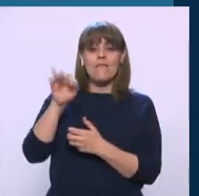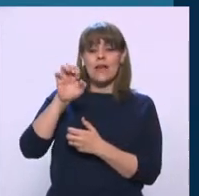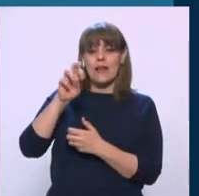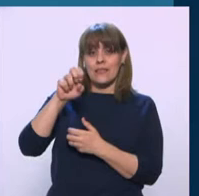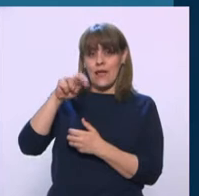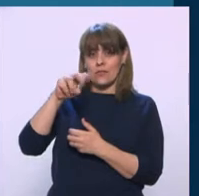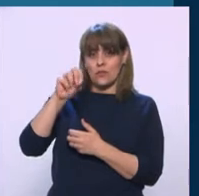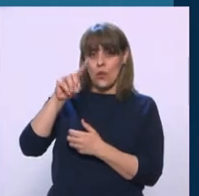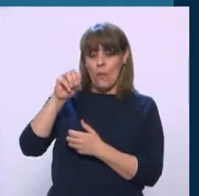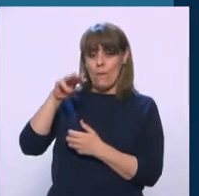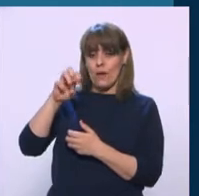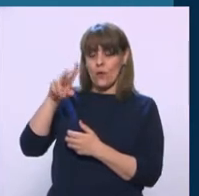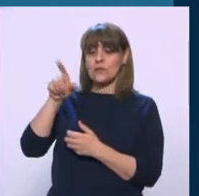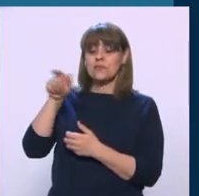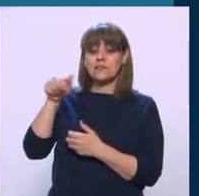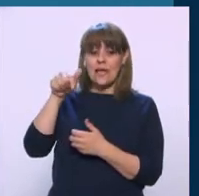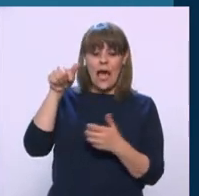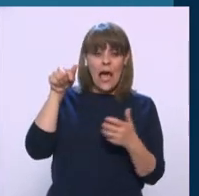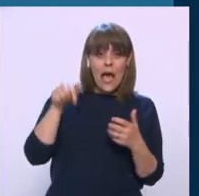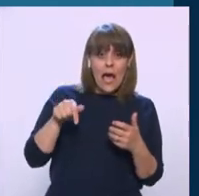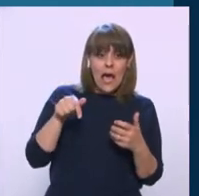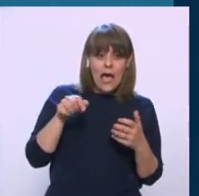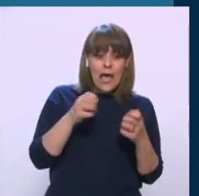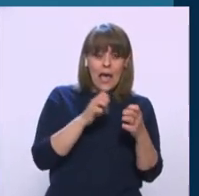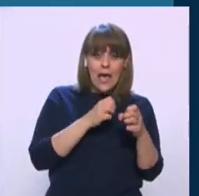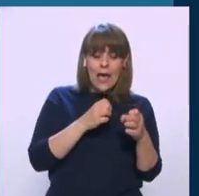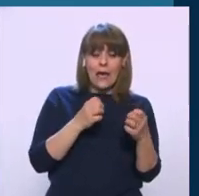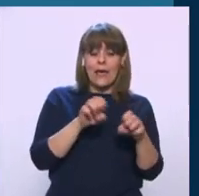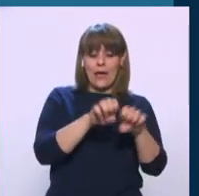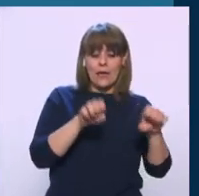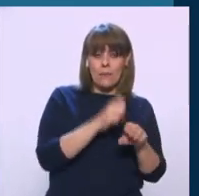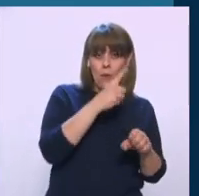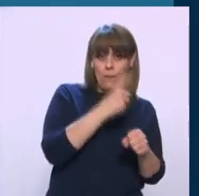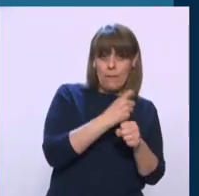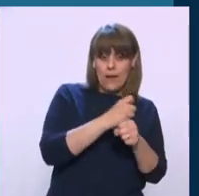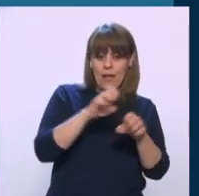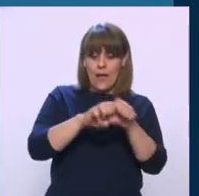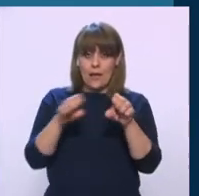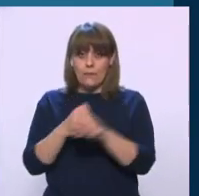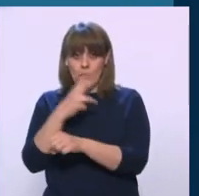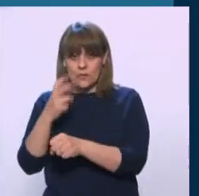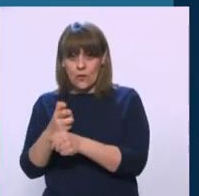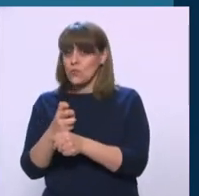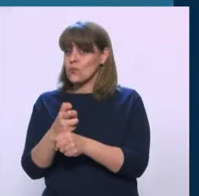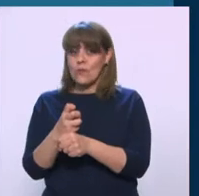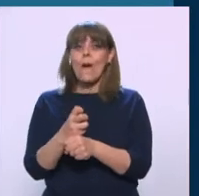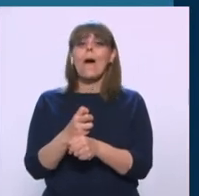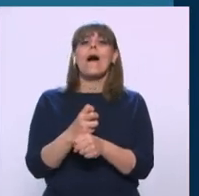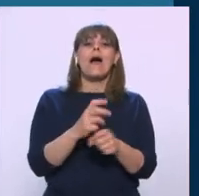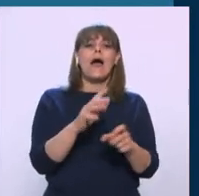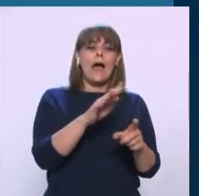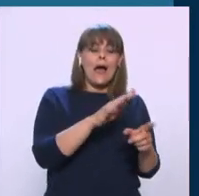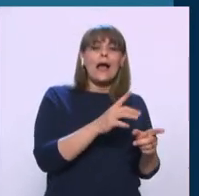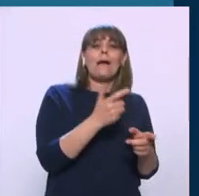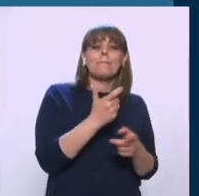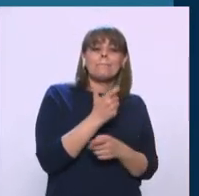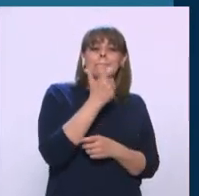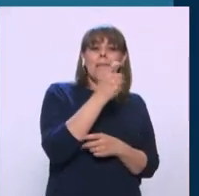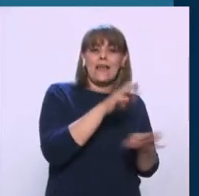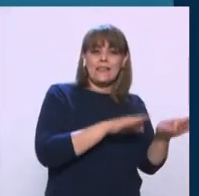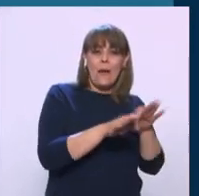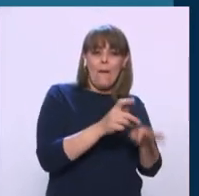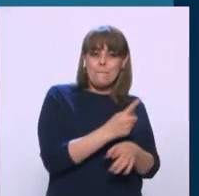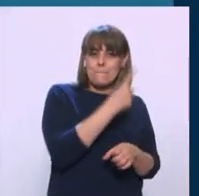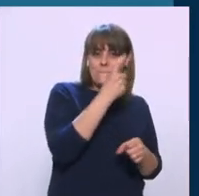en México no hay equipos de primera y equipos de segunda. Hay plazas de primera y plazas de